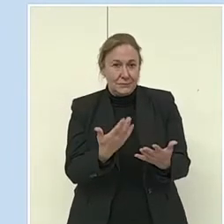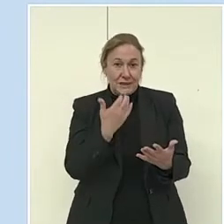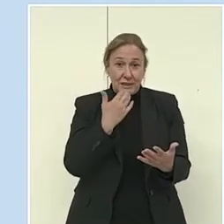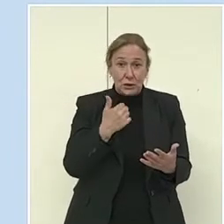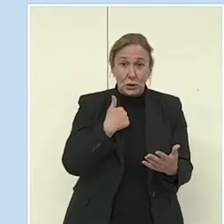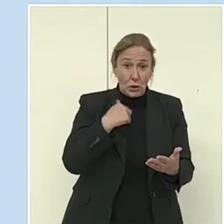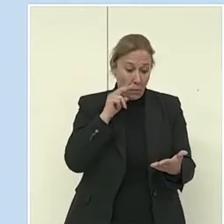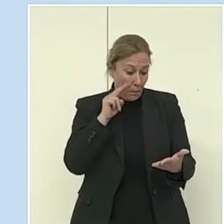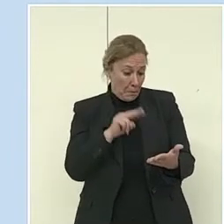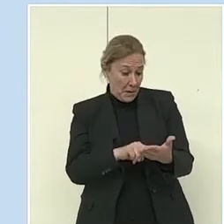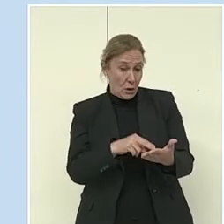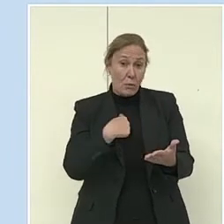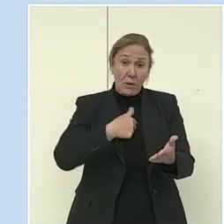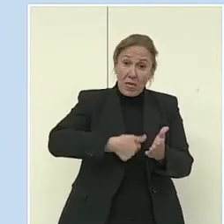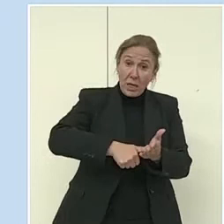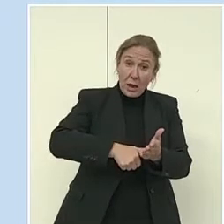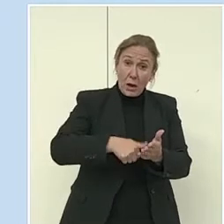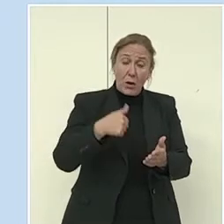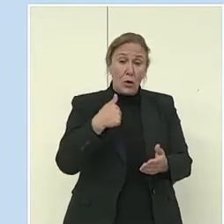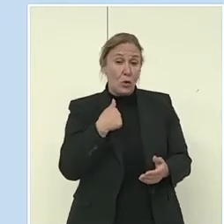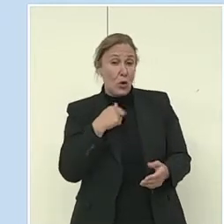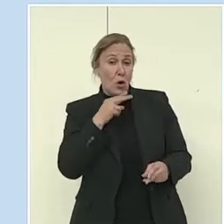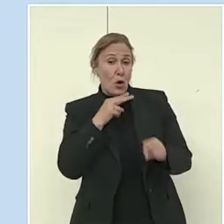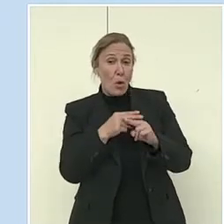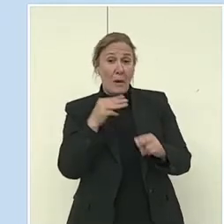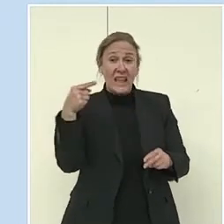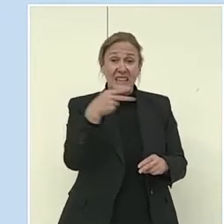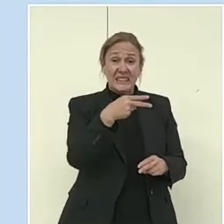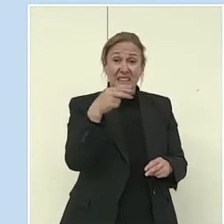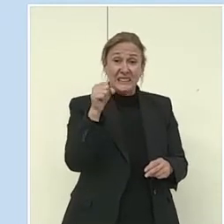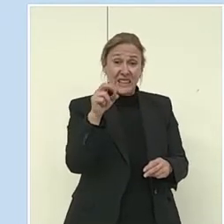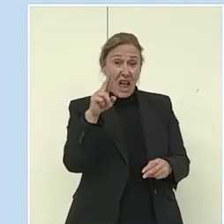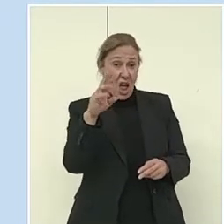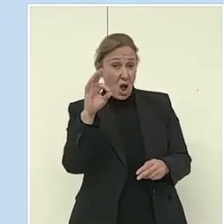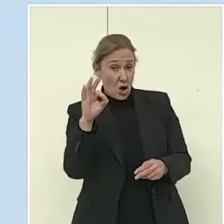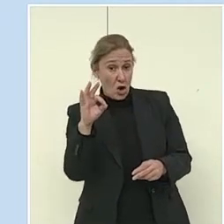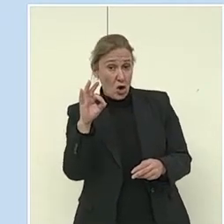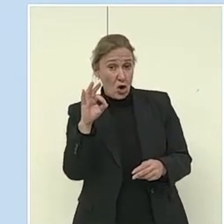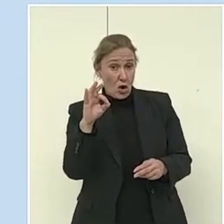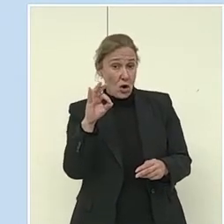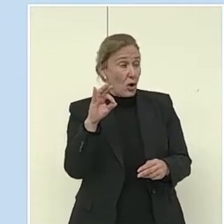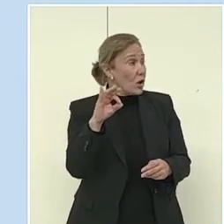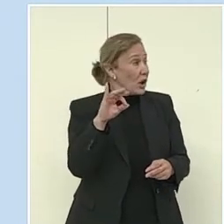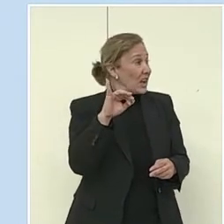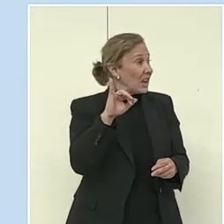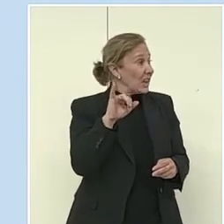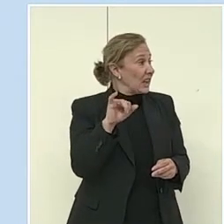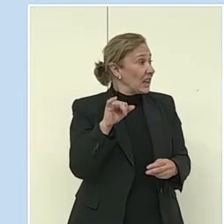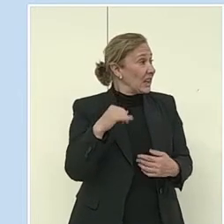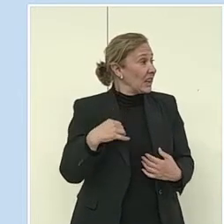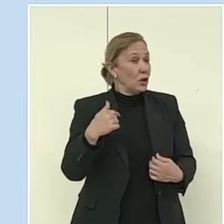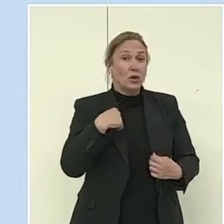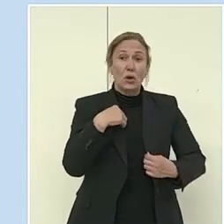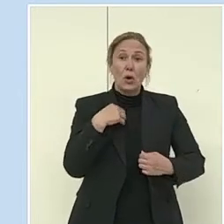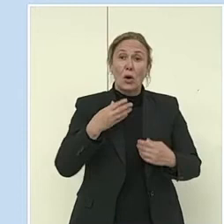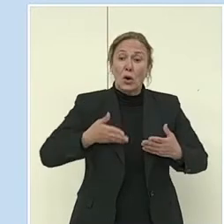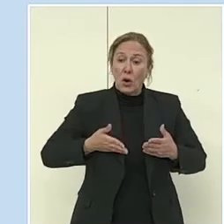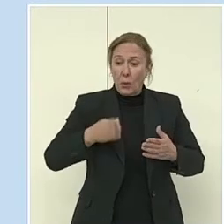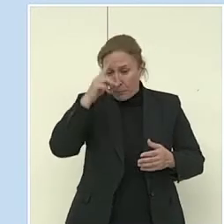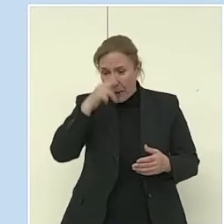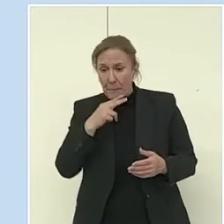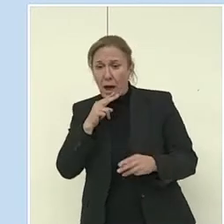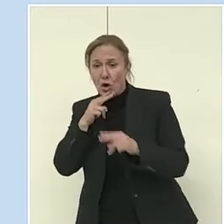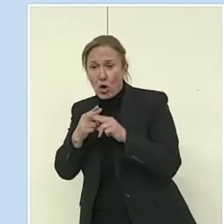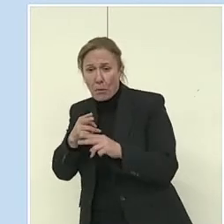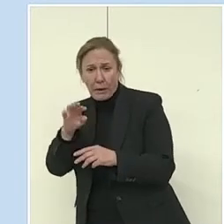mi DNI, yo soy Charo, Aguilera Santos, hija de Antonio y de Elvira, vivo en la calle tal, pero esa